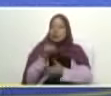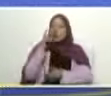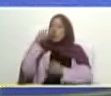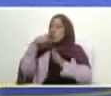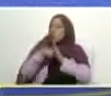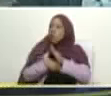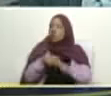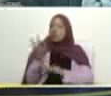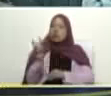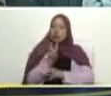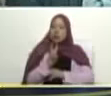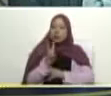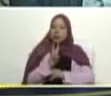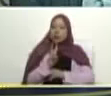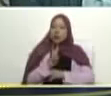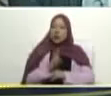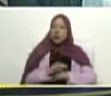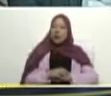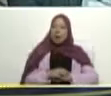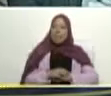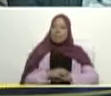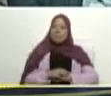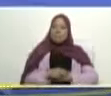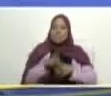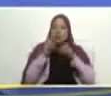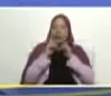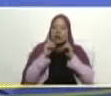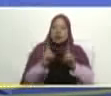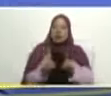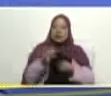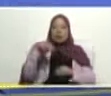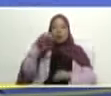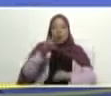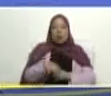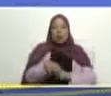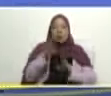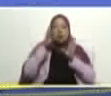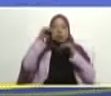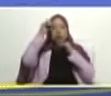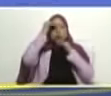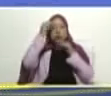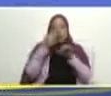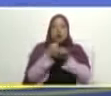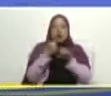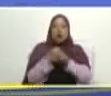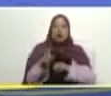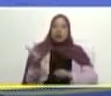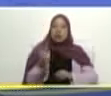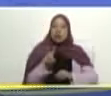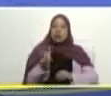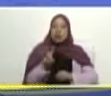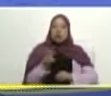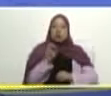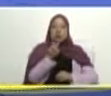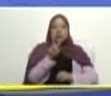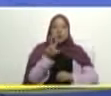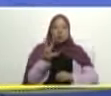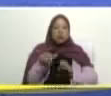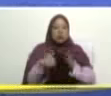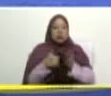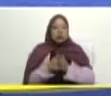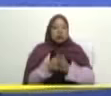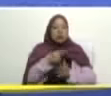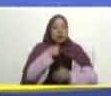profundidad por eso he decidido atención los estados atención estados del país 23 estados